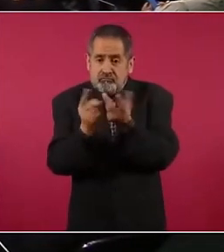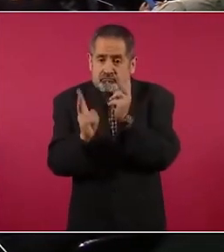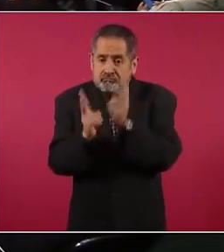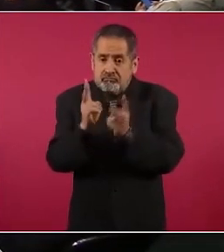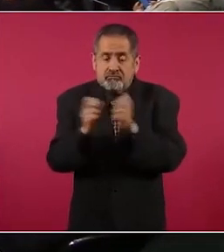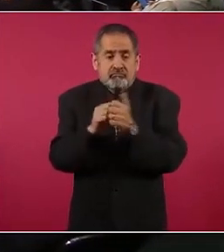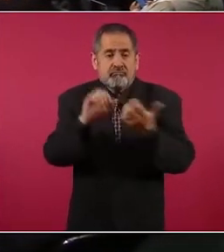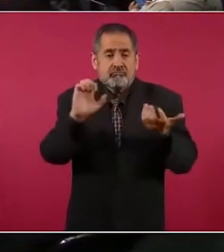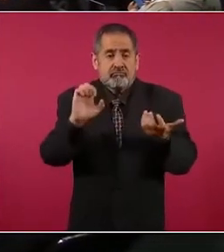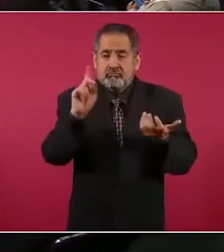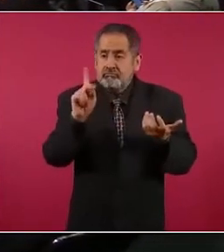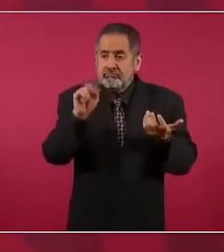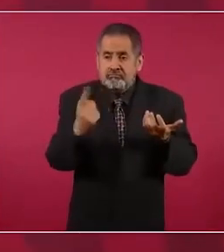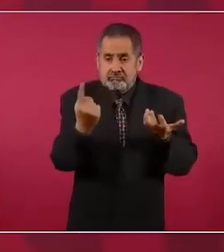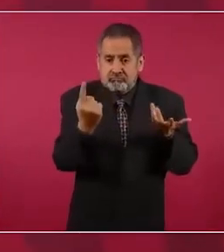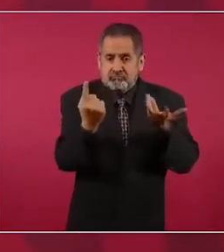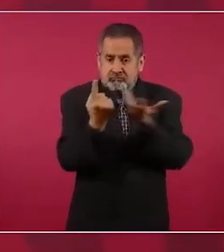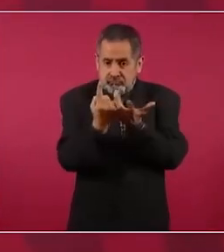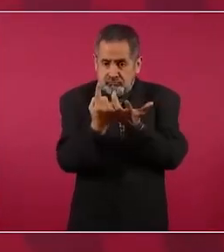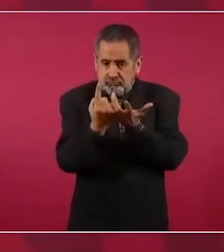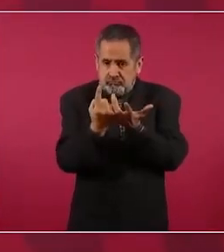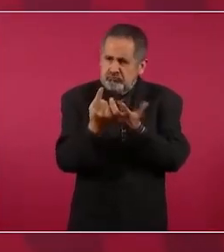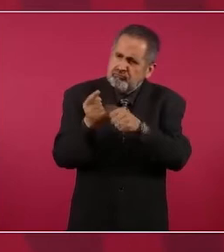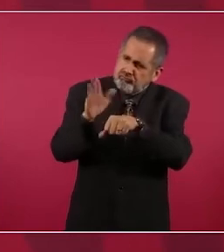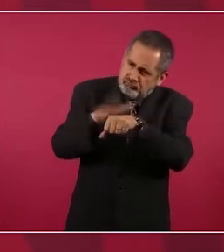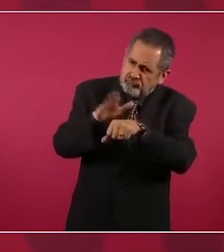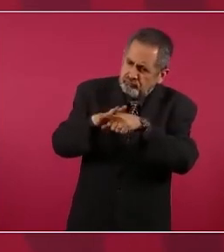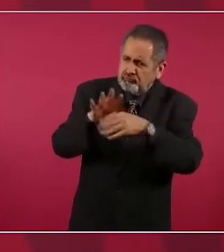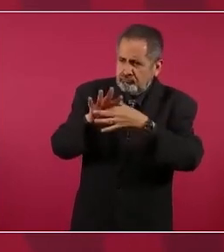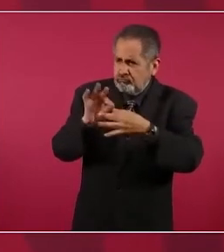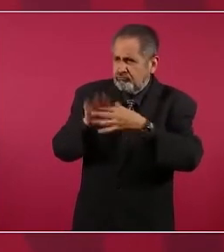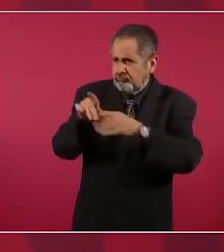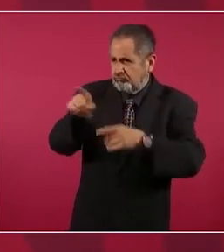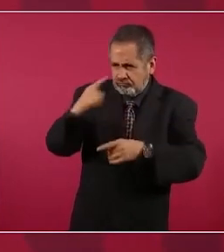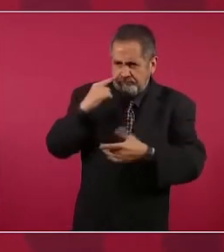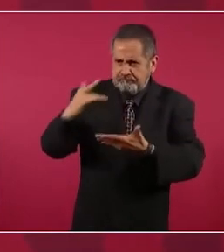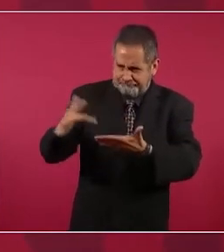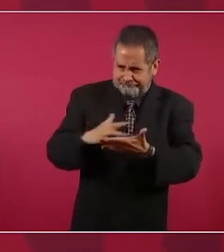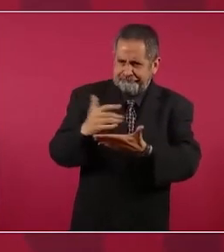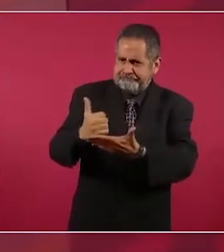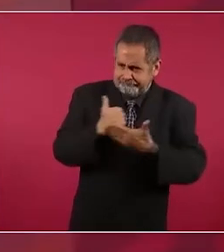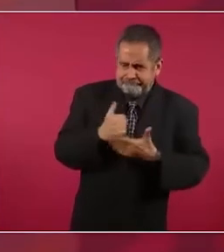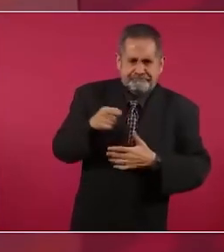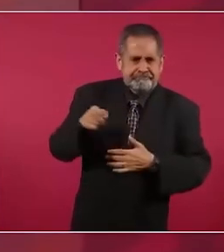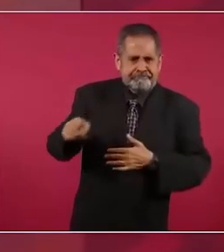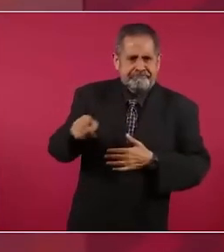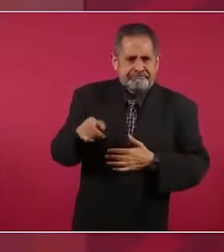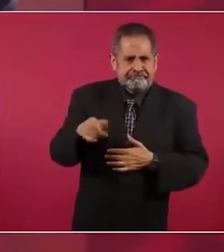Y le dijeron, ayúdenos